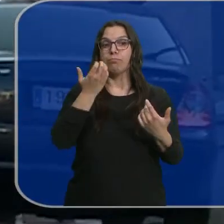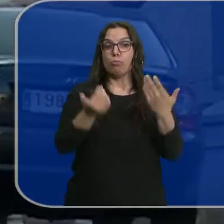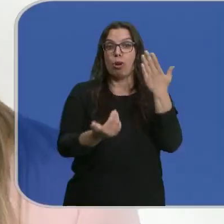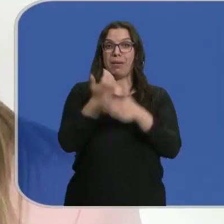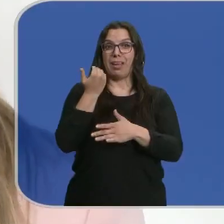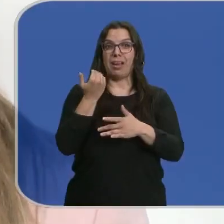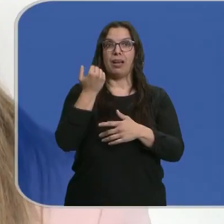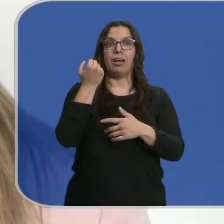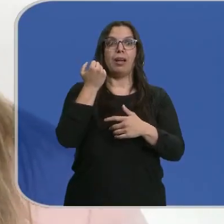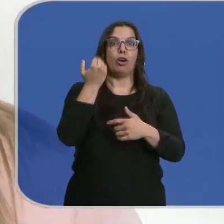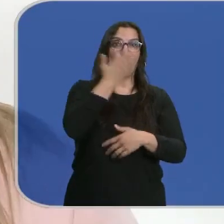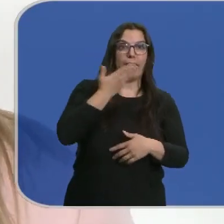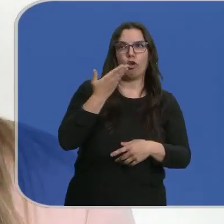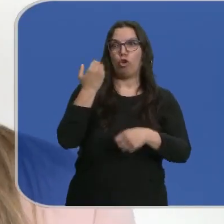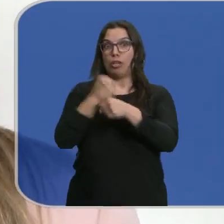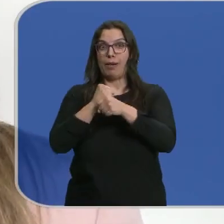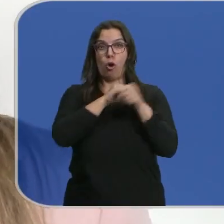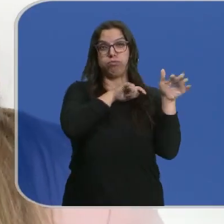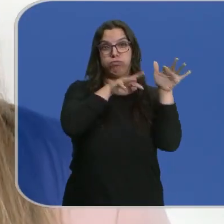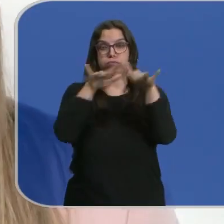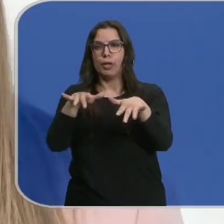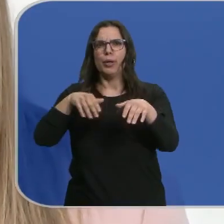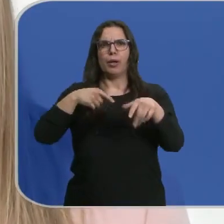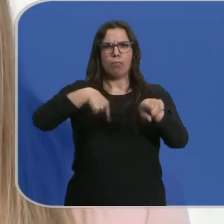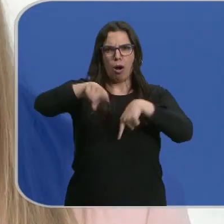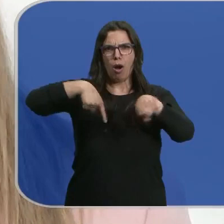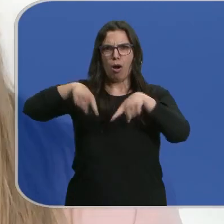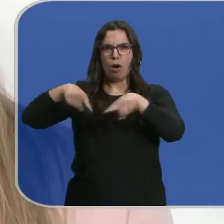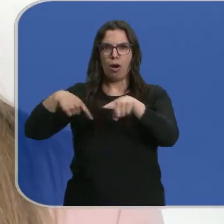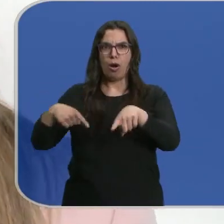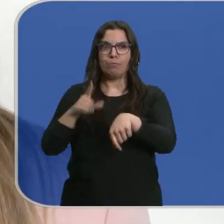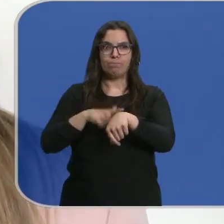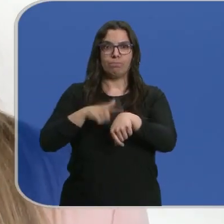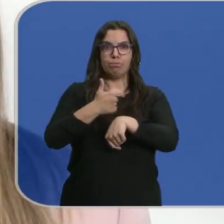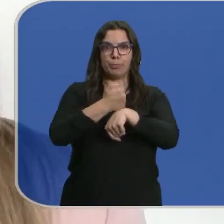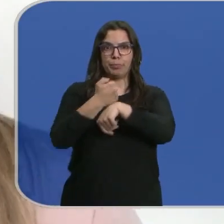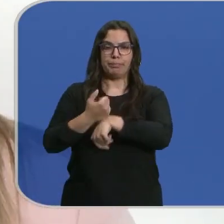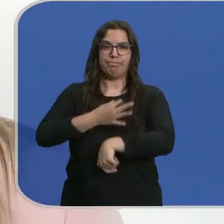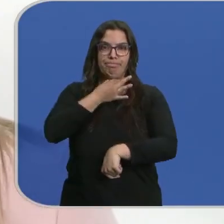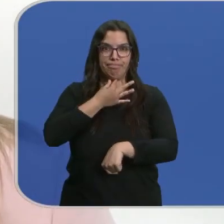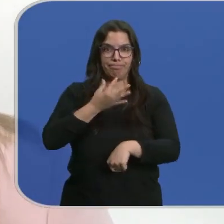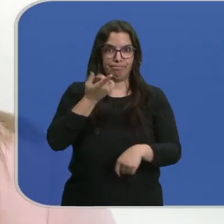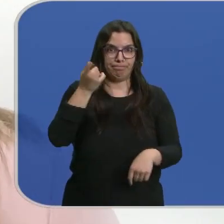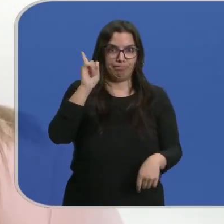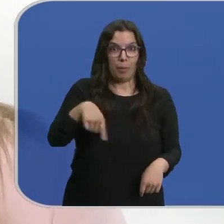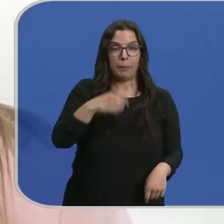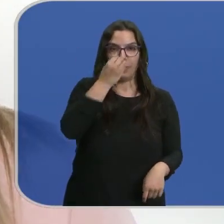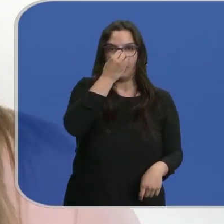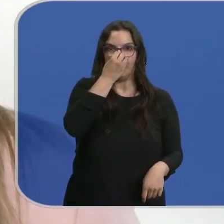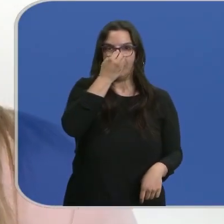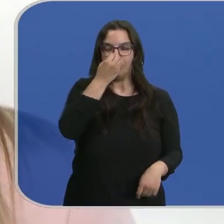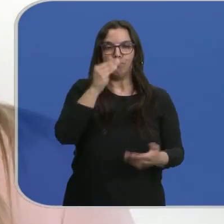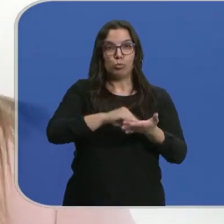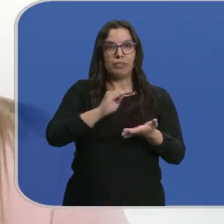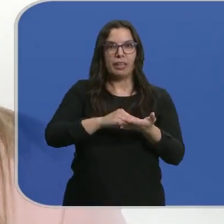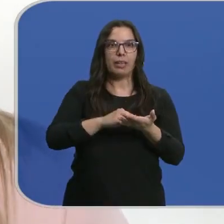acude al trabajo o bien a los colegios o a primera hora, claro, vamos marcados en muchas ocasiones por un horario. Y entonces